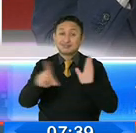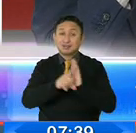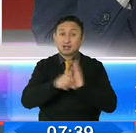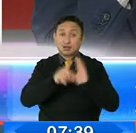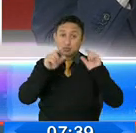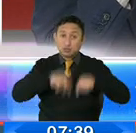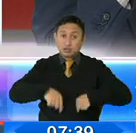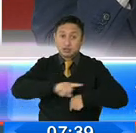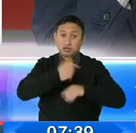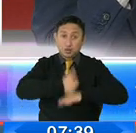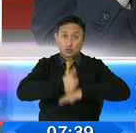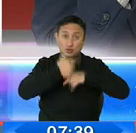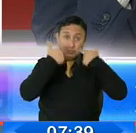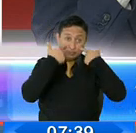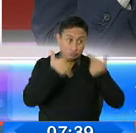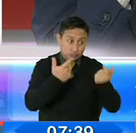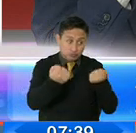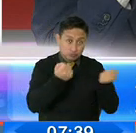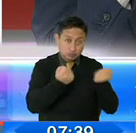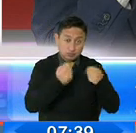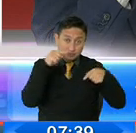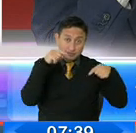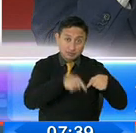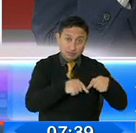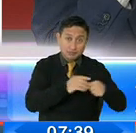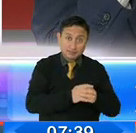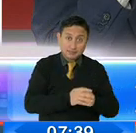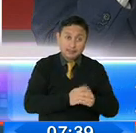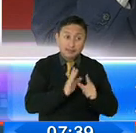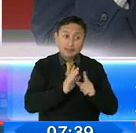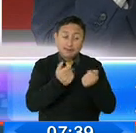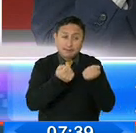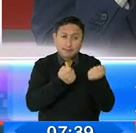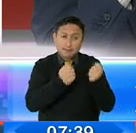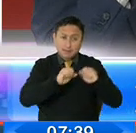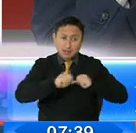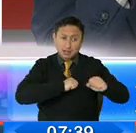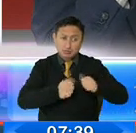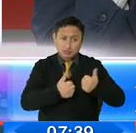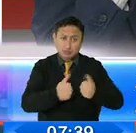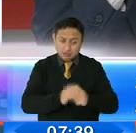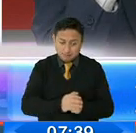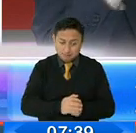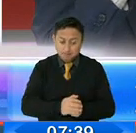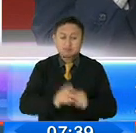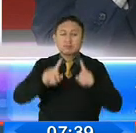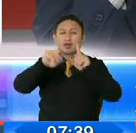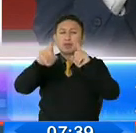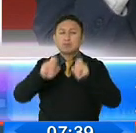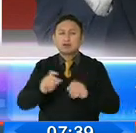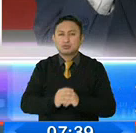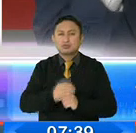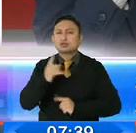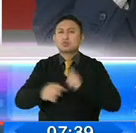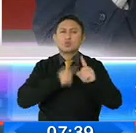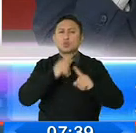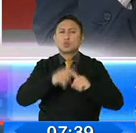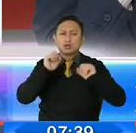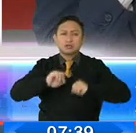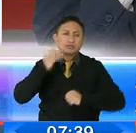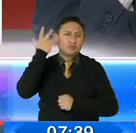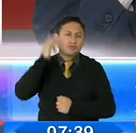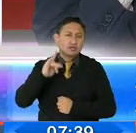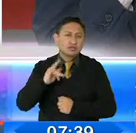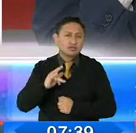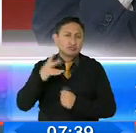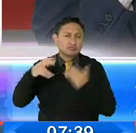a la autoridad el poder ejercer un buen control y una buena gestión. ¿Hay una fecha ya prevista para estarse de pasaje?